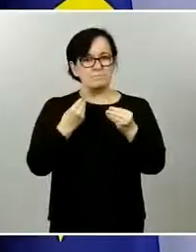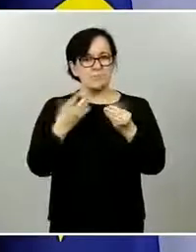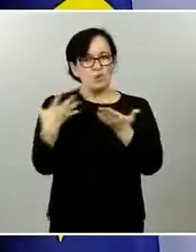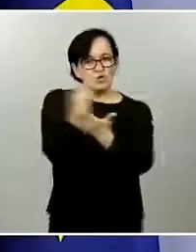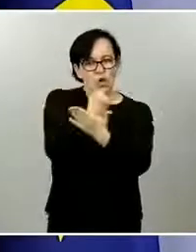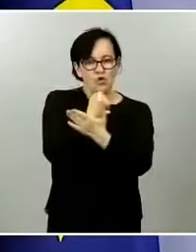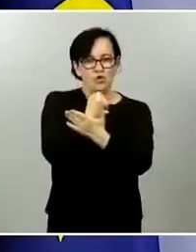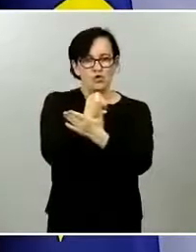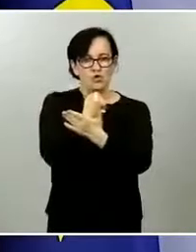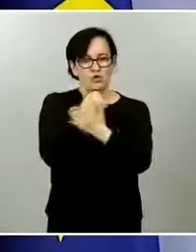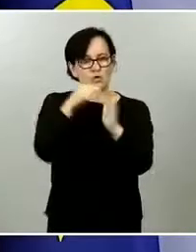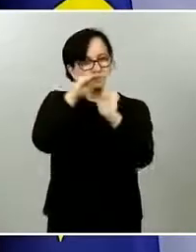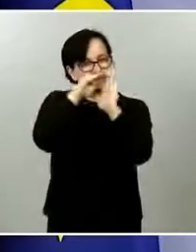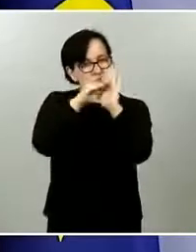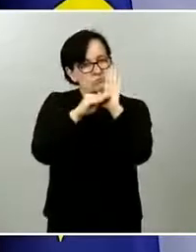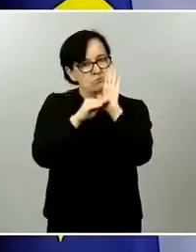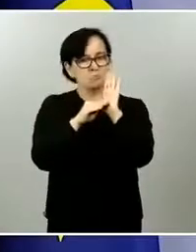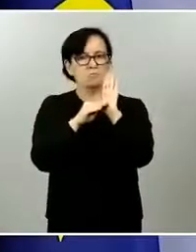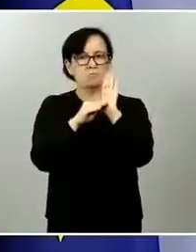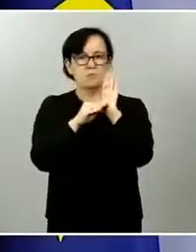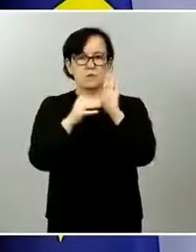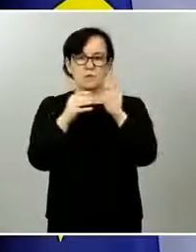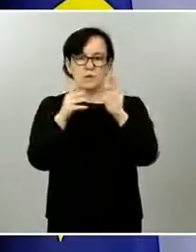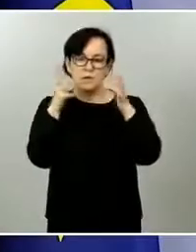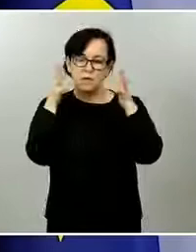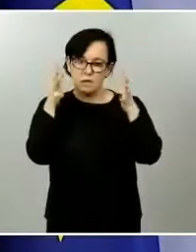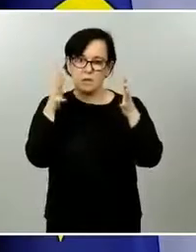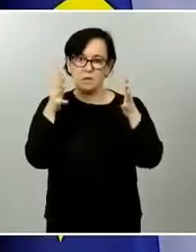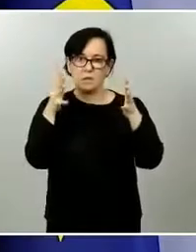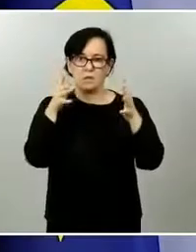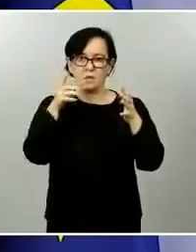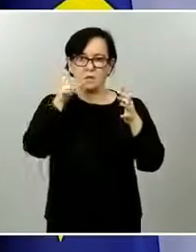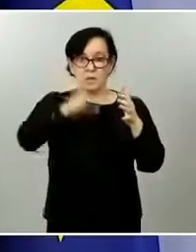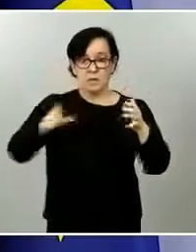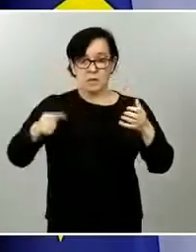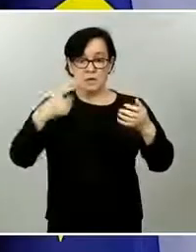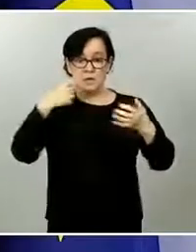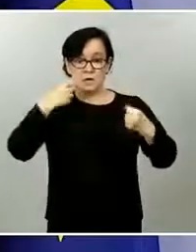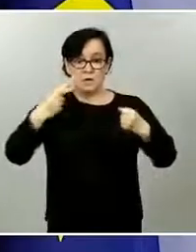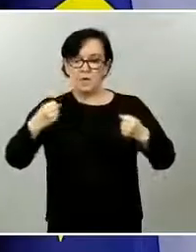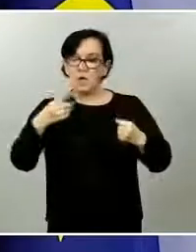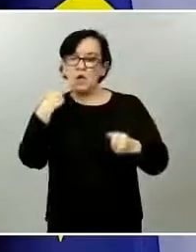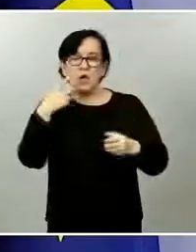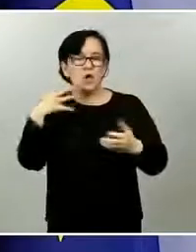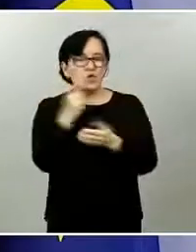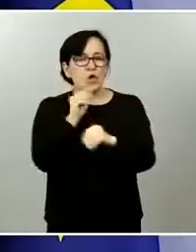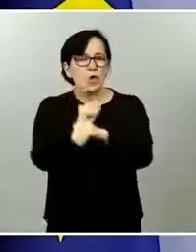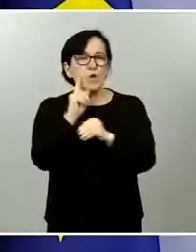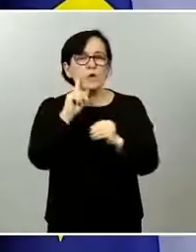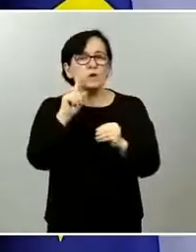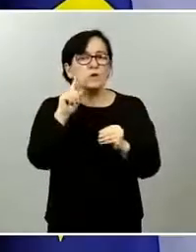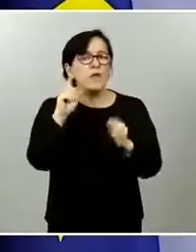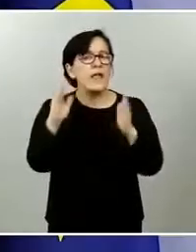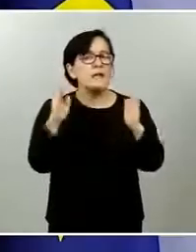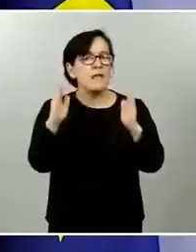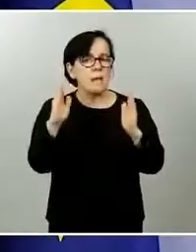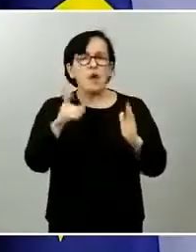desescalada. Es más que nunca importante la responsabilidad individual, el seguir todas las